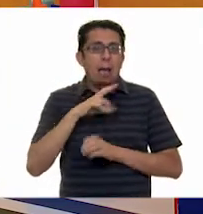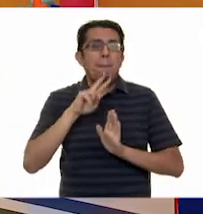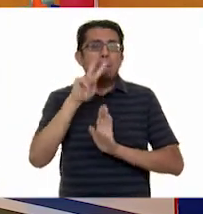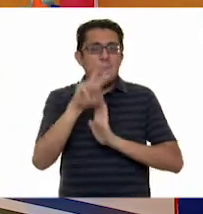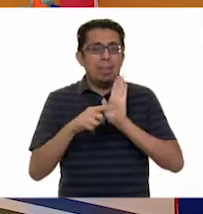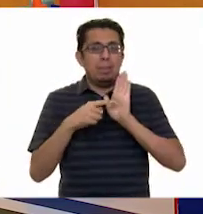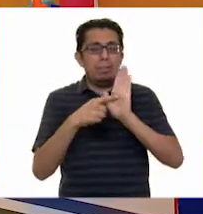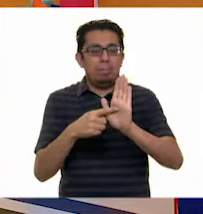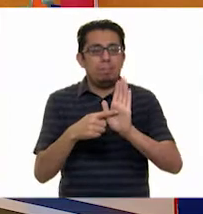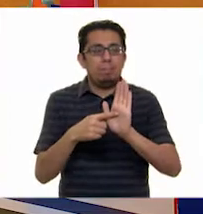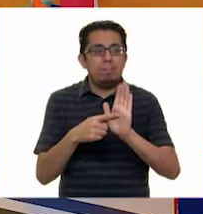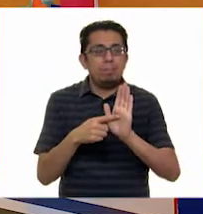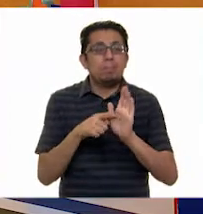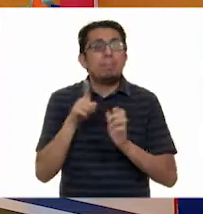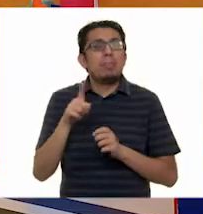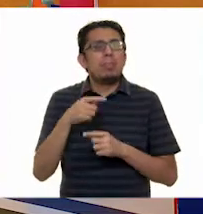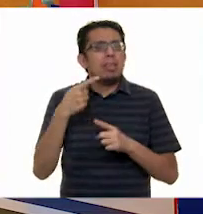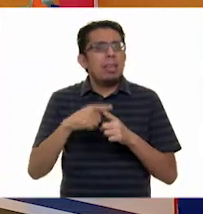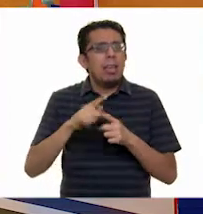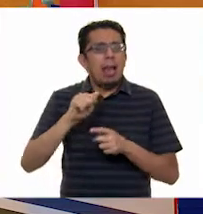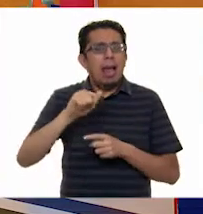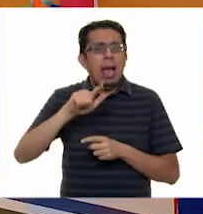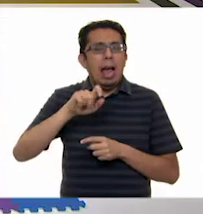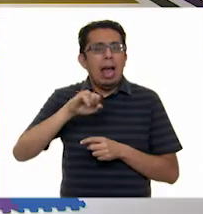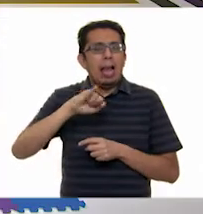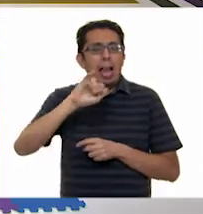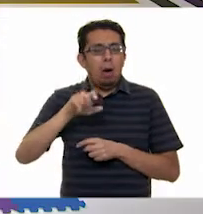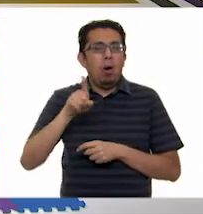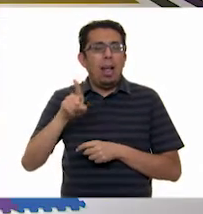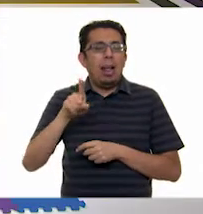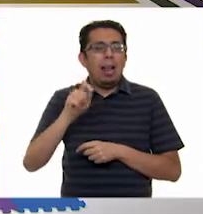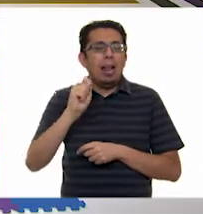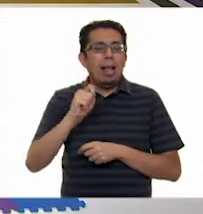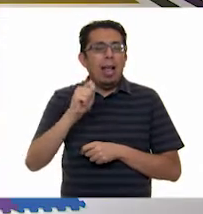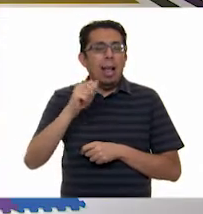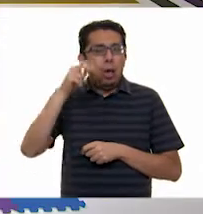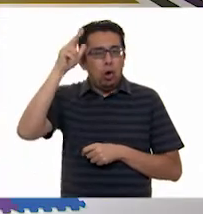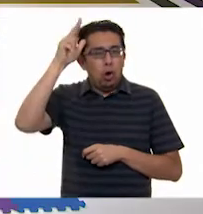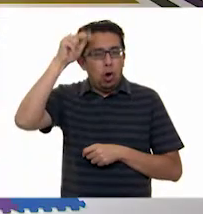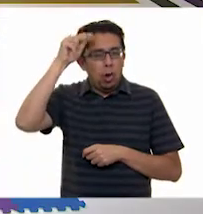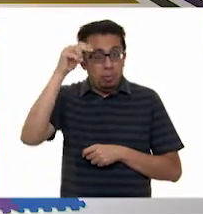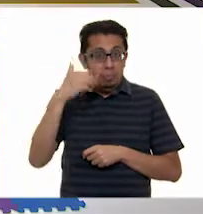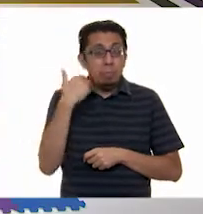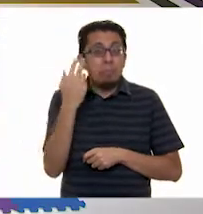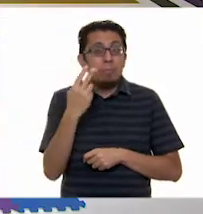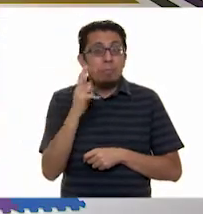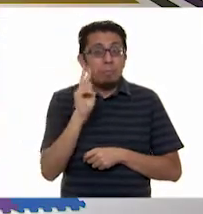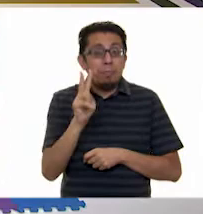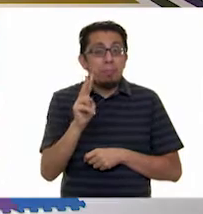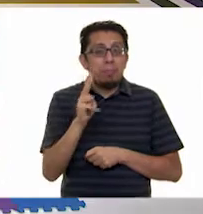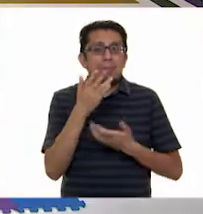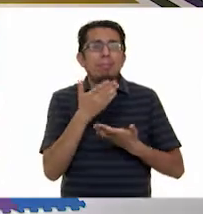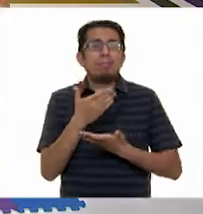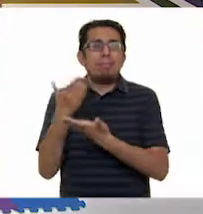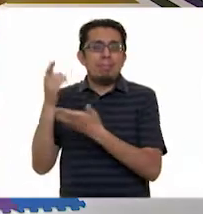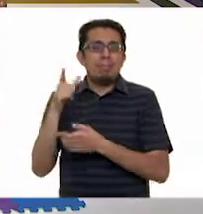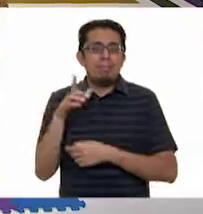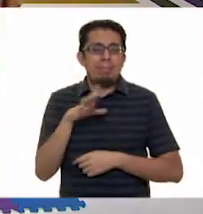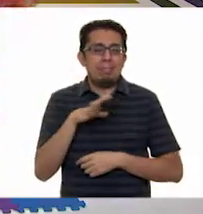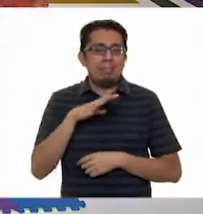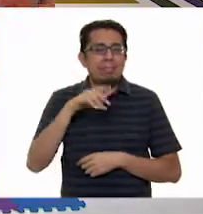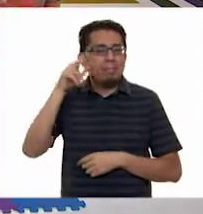de Alejo el Conejo. ¿Lo quieres ver? Sí, vamos a ver. Vamos a ver a Alejo el